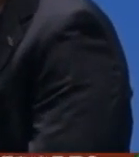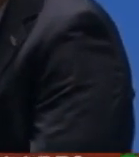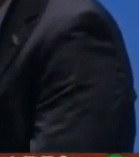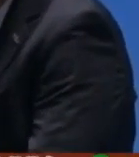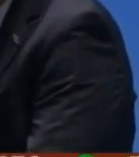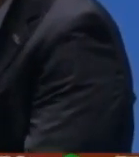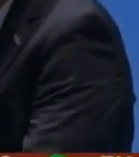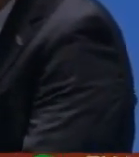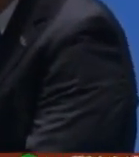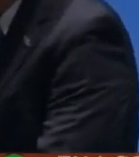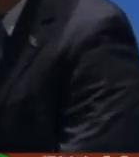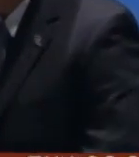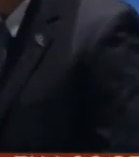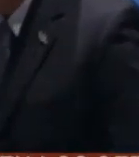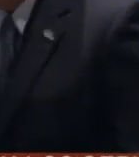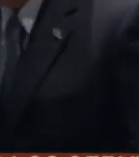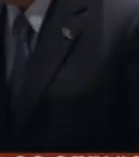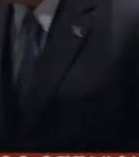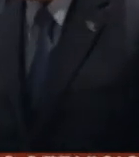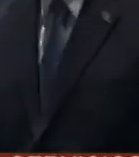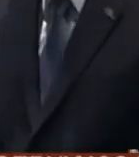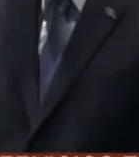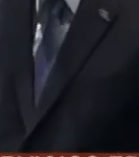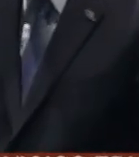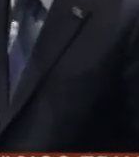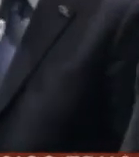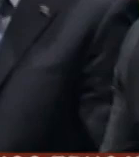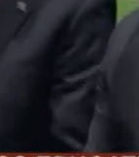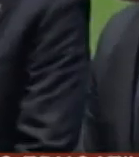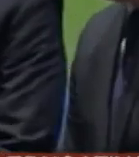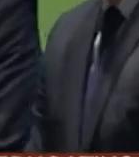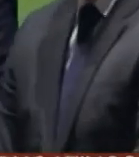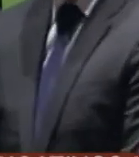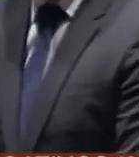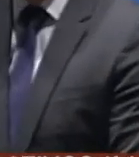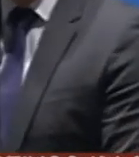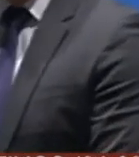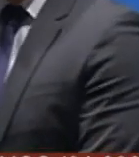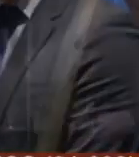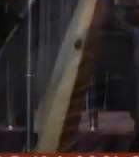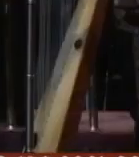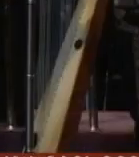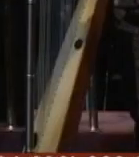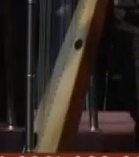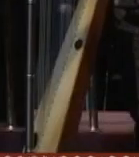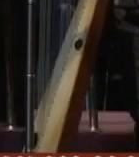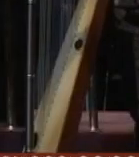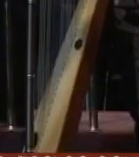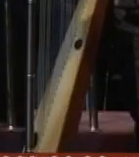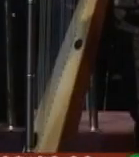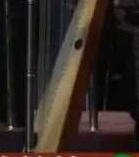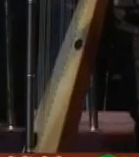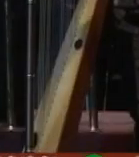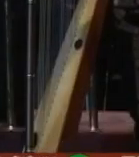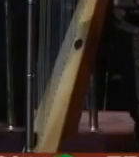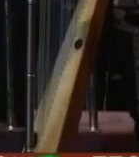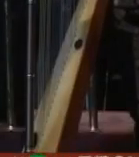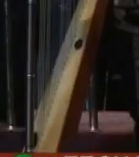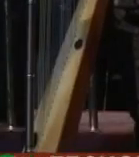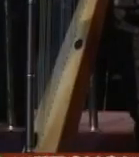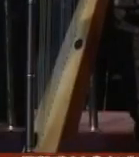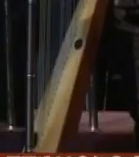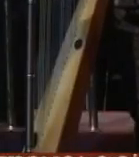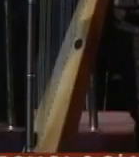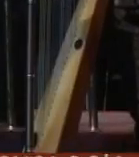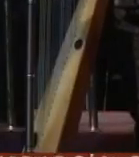destacadas trayectorias por la noche en la explanada de la Alhóndiga de Granaditas actuaron en la gala inaugural la orquesta filarmónica de